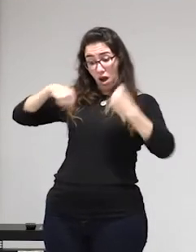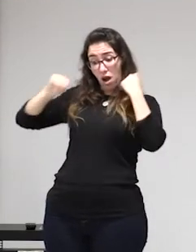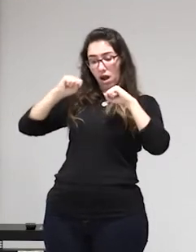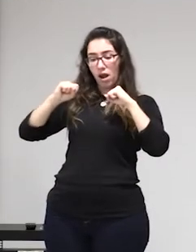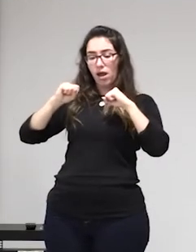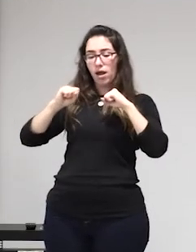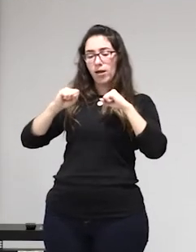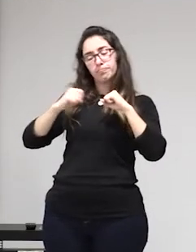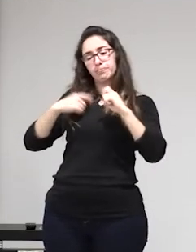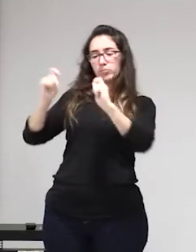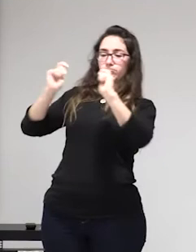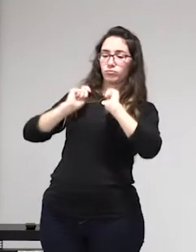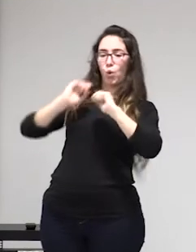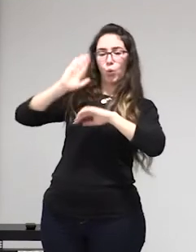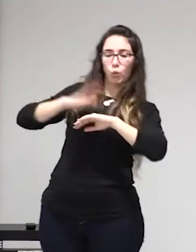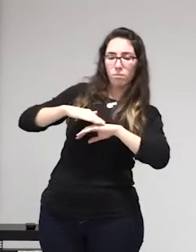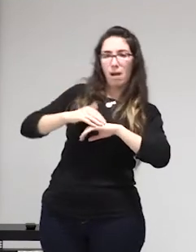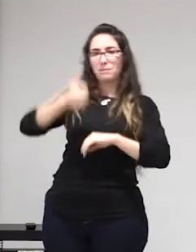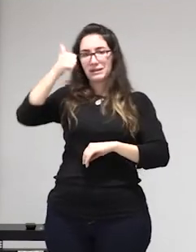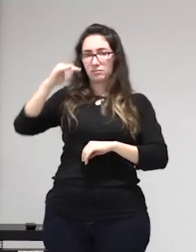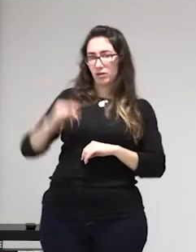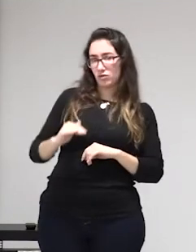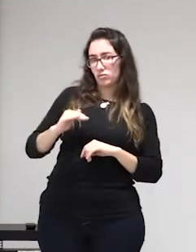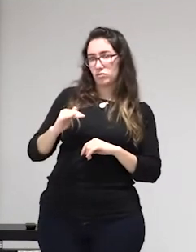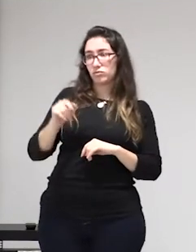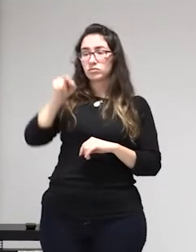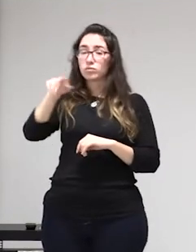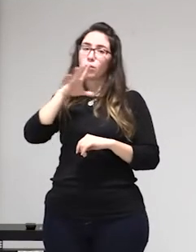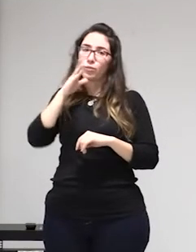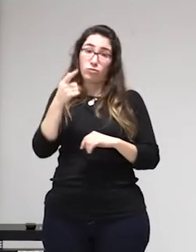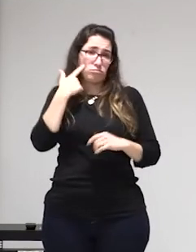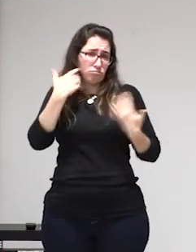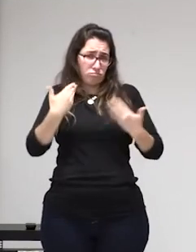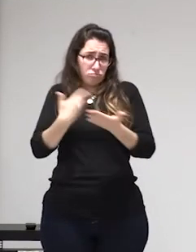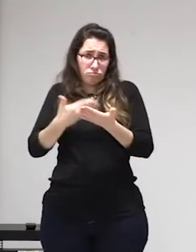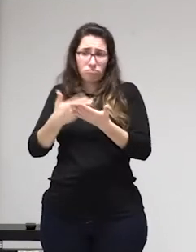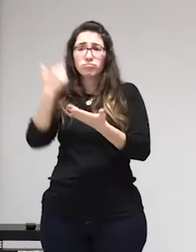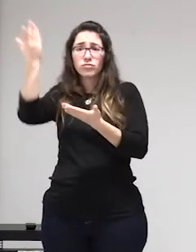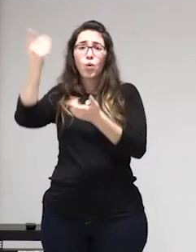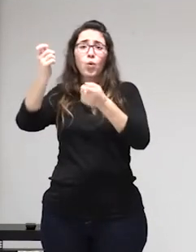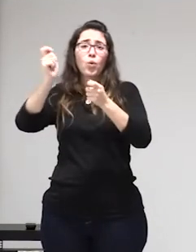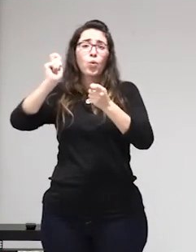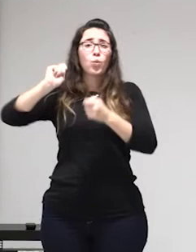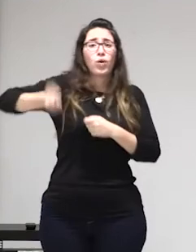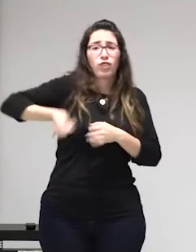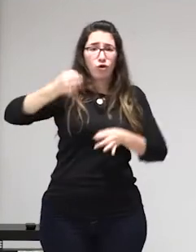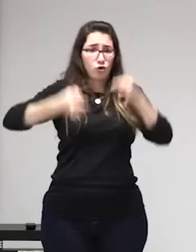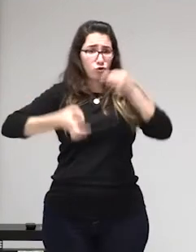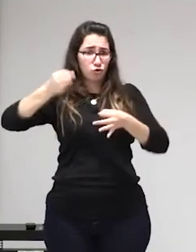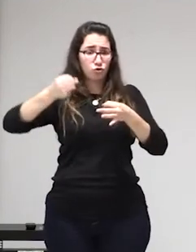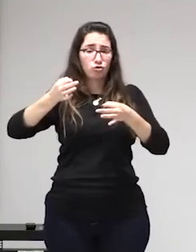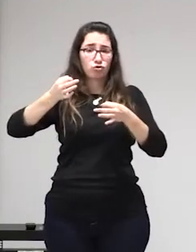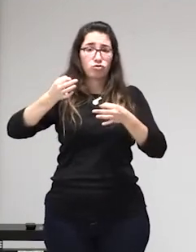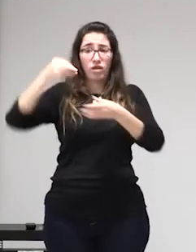los hombres tienen un córtex prefrontal perfecto como para saber donde están en cada momento y como tienen que